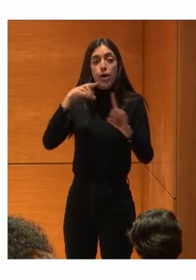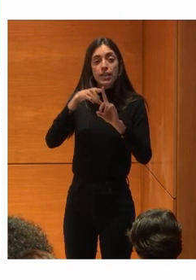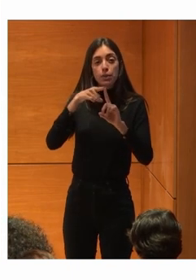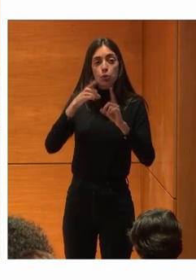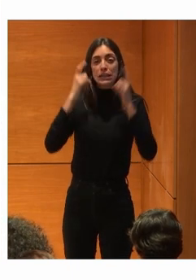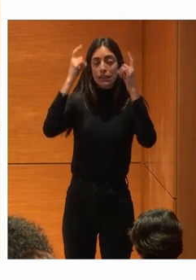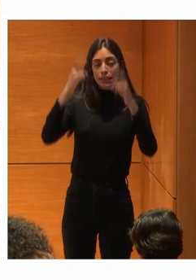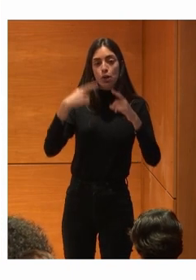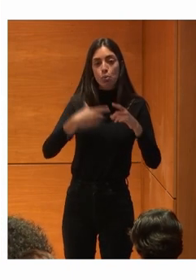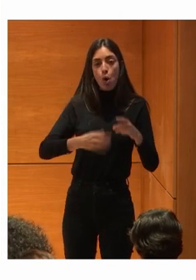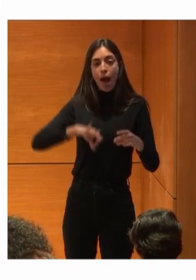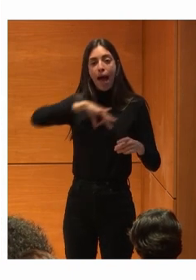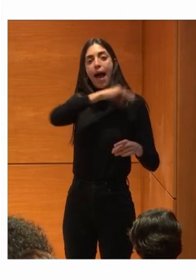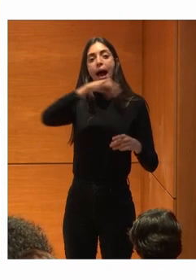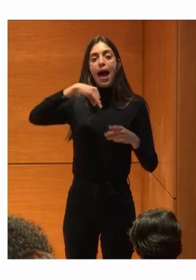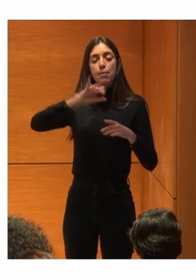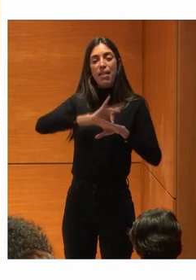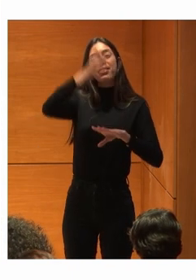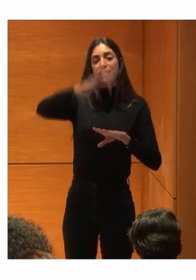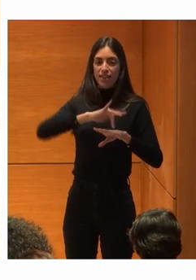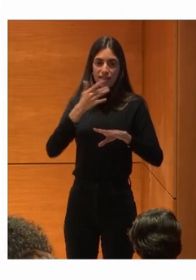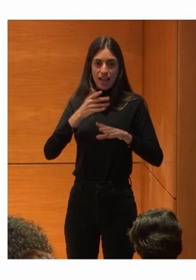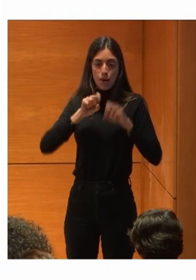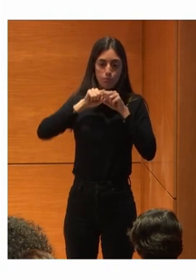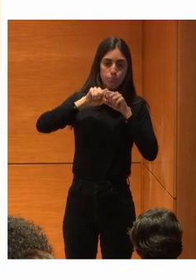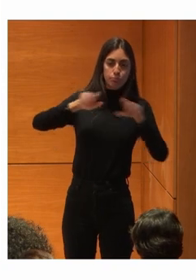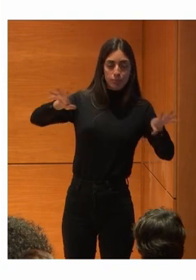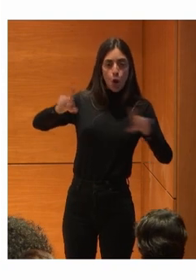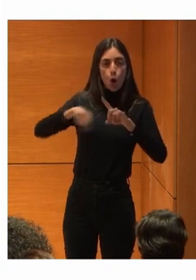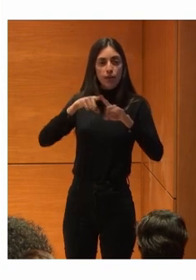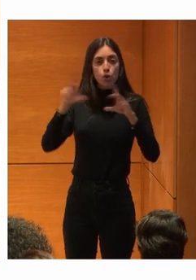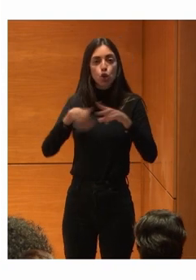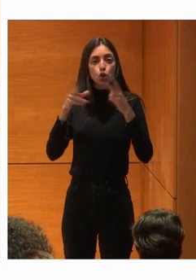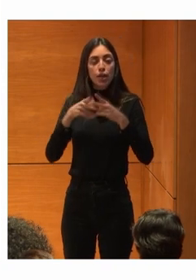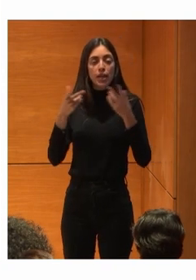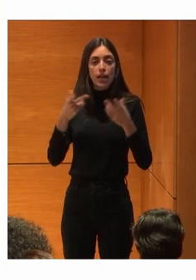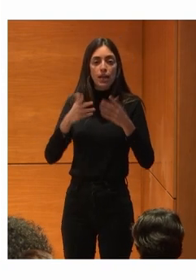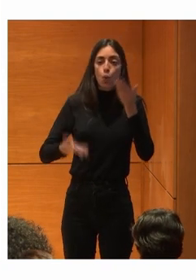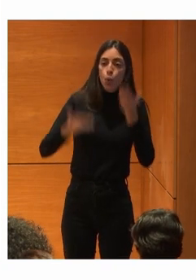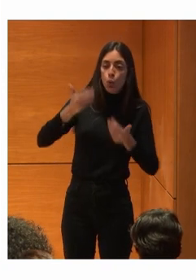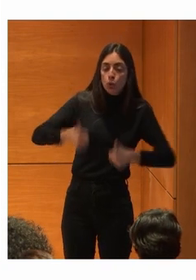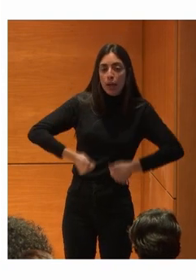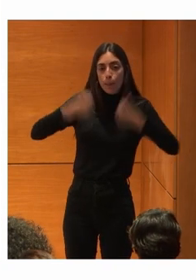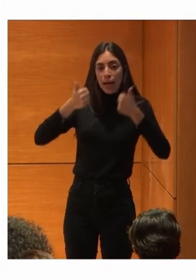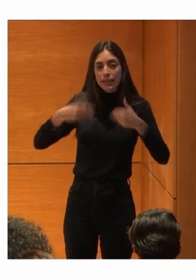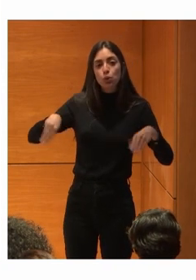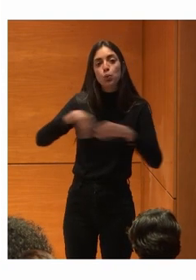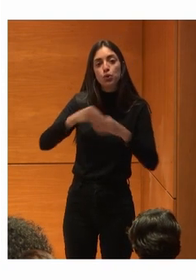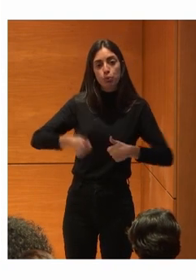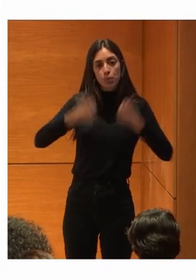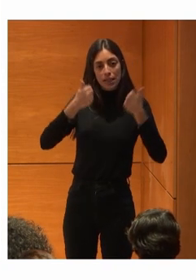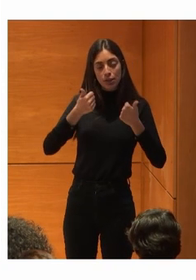alma digital Alma digital Para una sociedad Más junta Justa e inclusiva Como primera pregunta